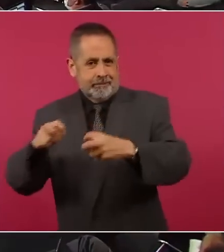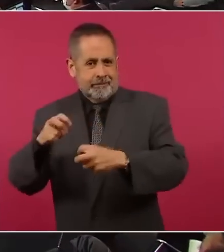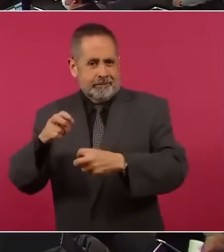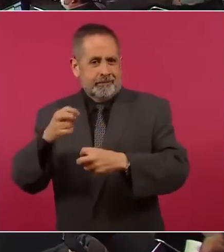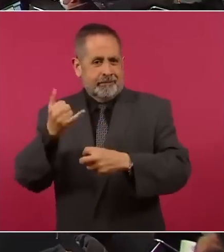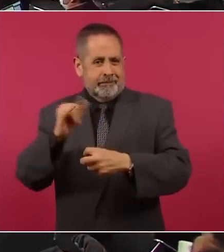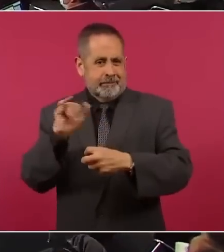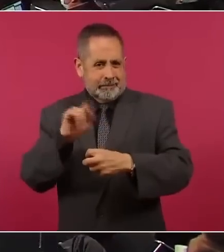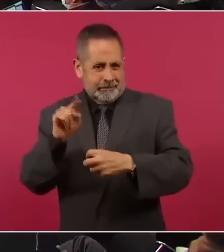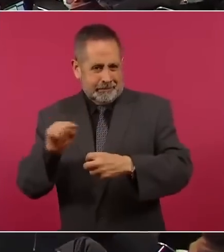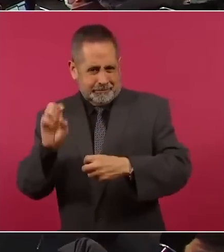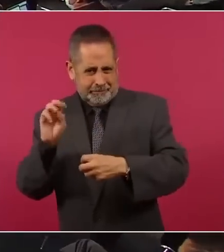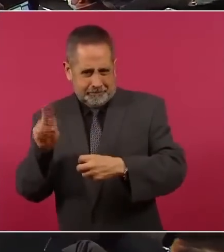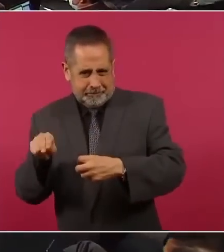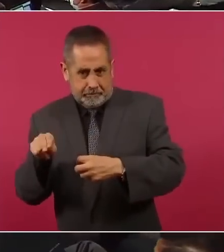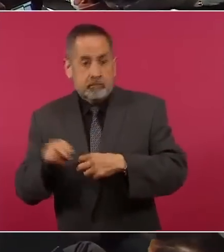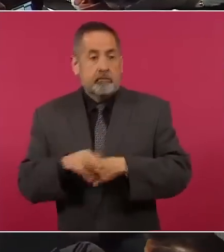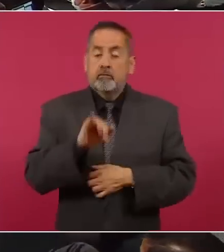ese sí.